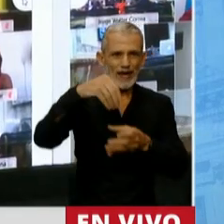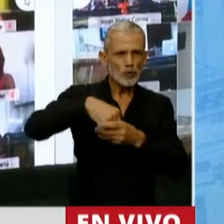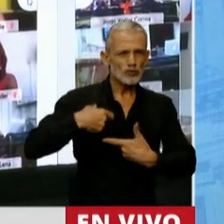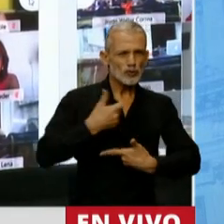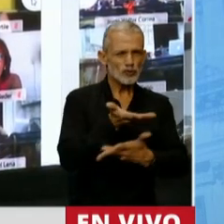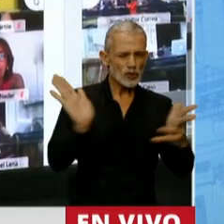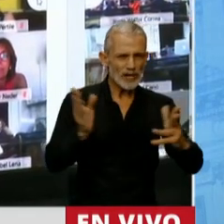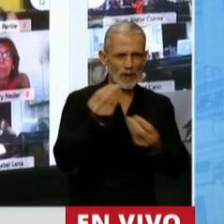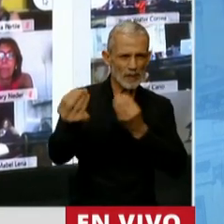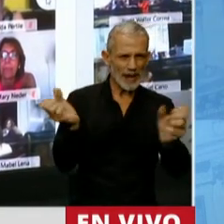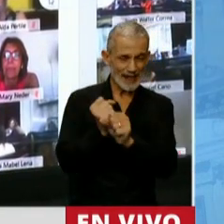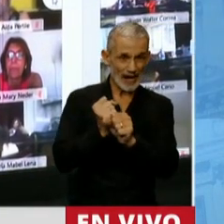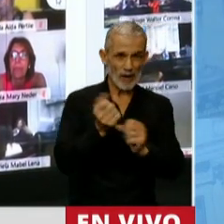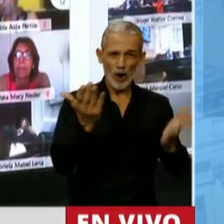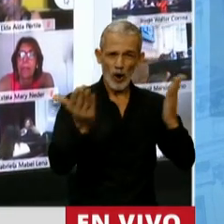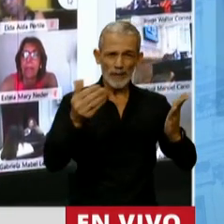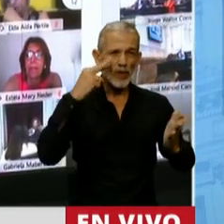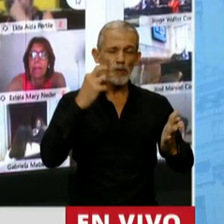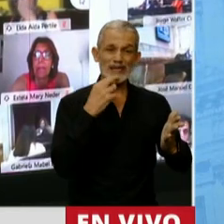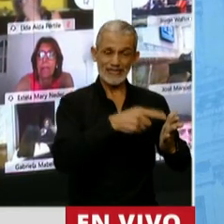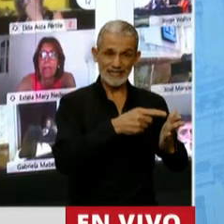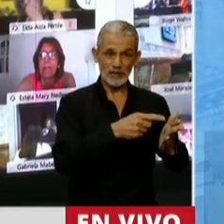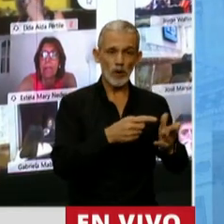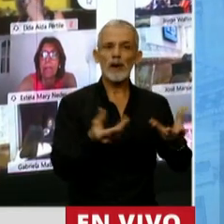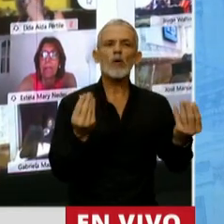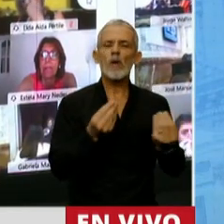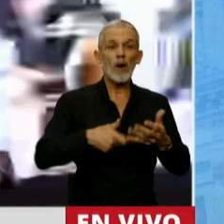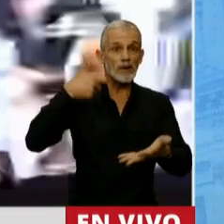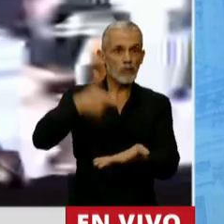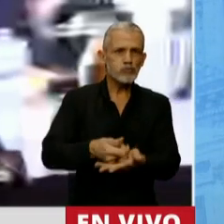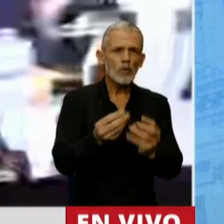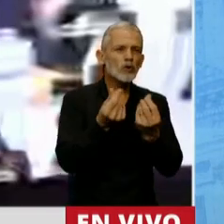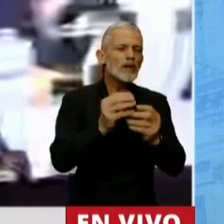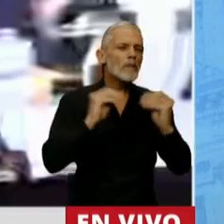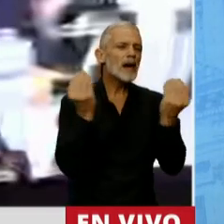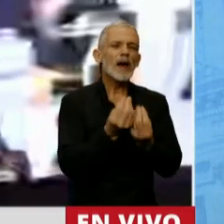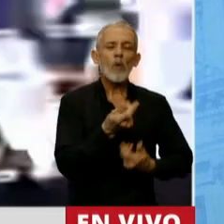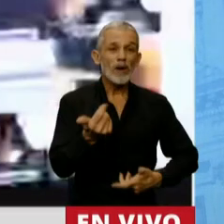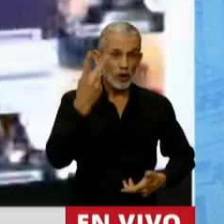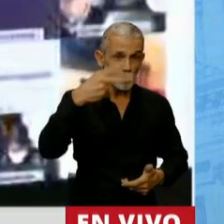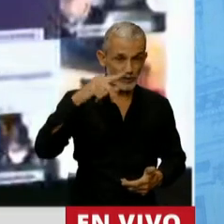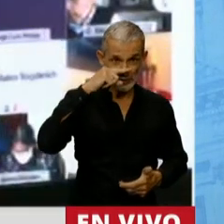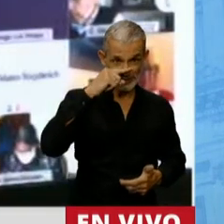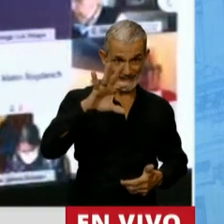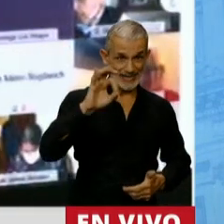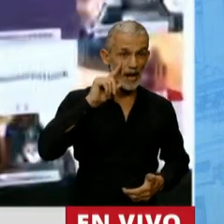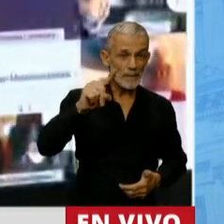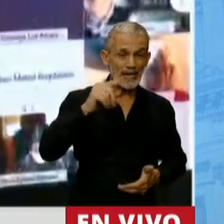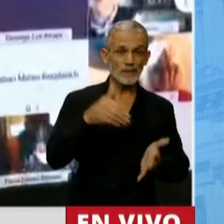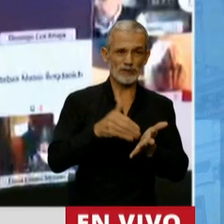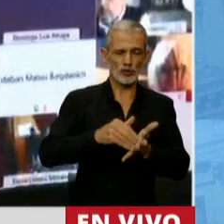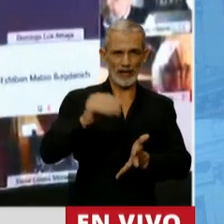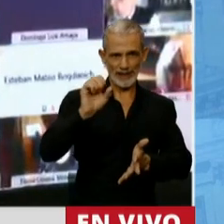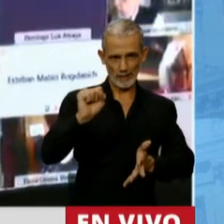social activa respecto a 2019 a partir de la inversión proyectada en 270.000 millones de